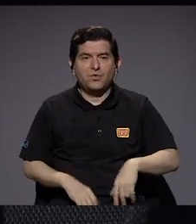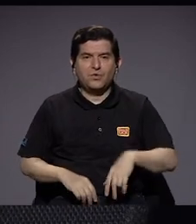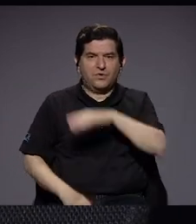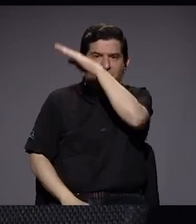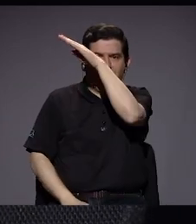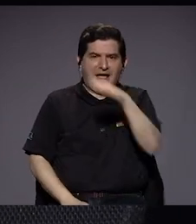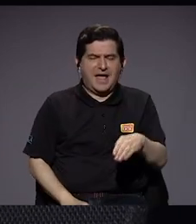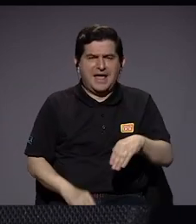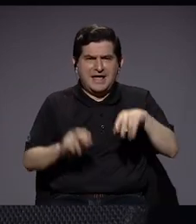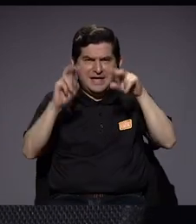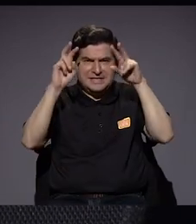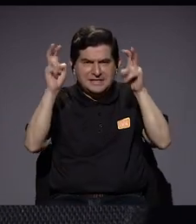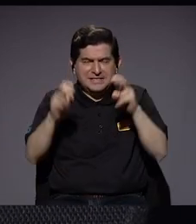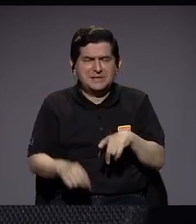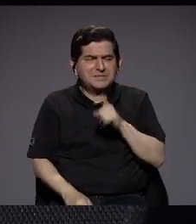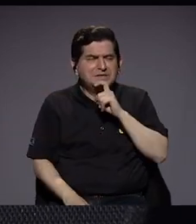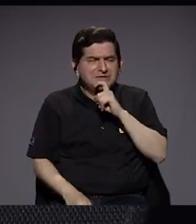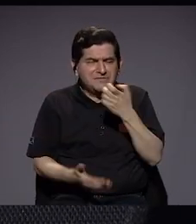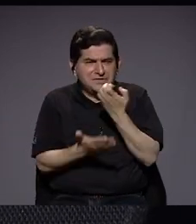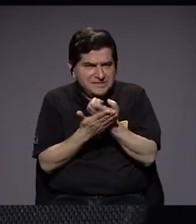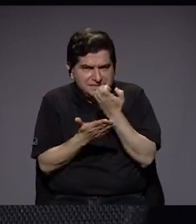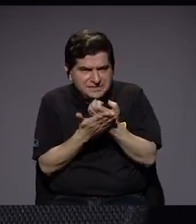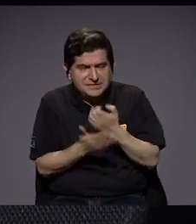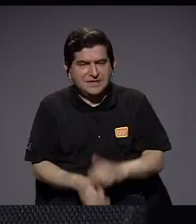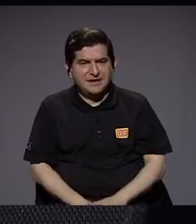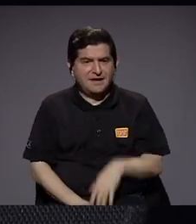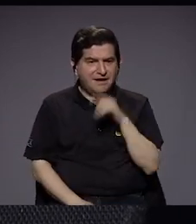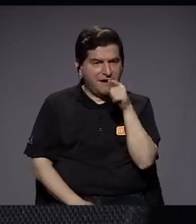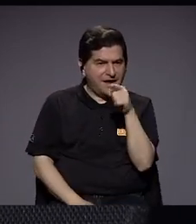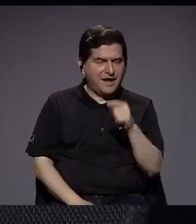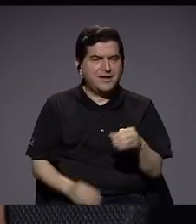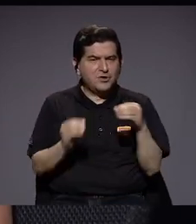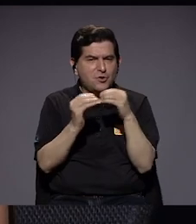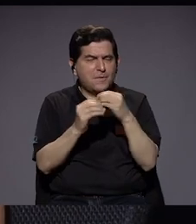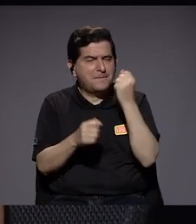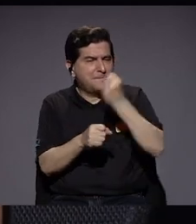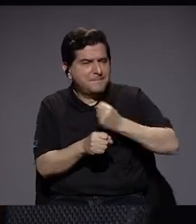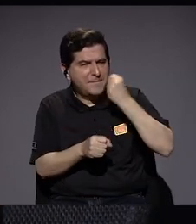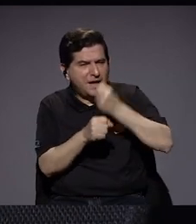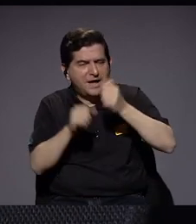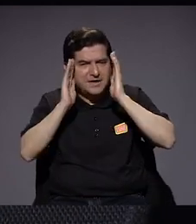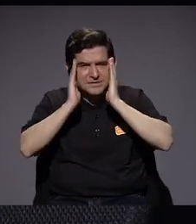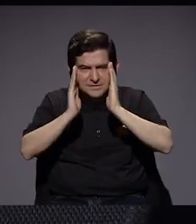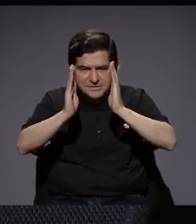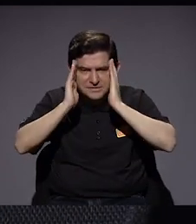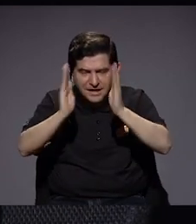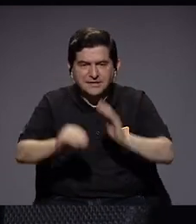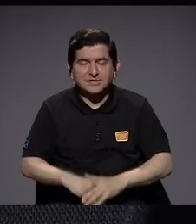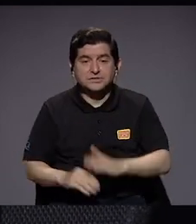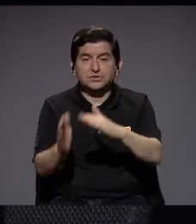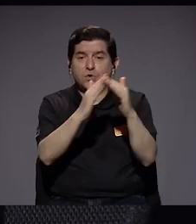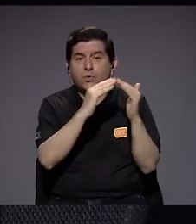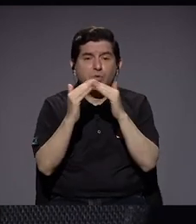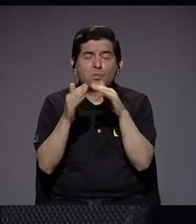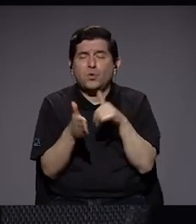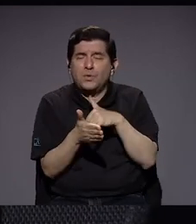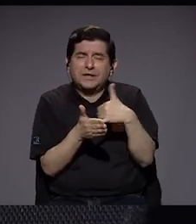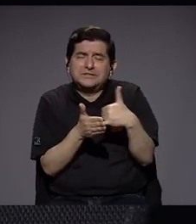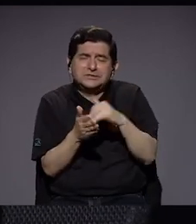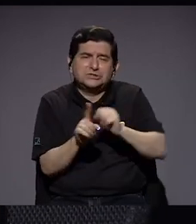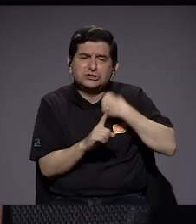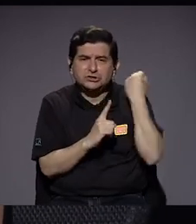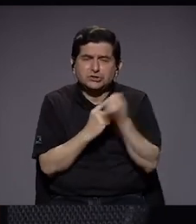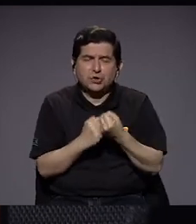temáticos tan pesados en la parte económica, sin duda alguna de eso hay que hacer un mayor esfuerzo para atender las poblaciones más